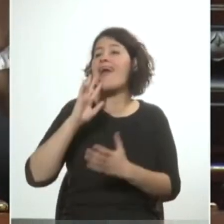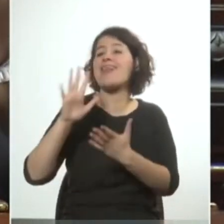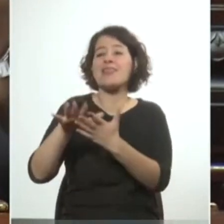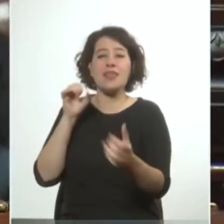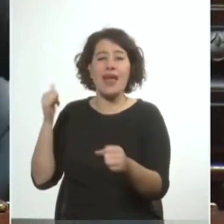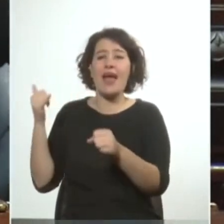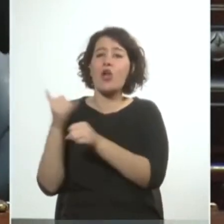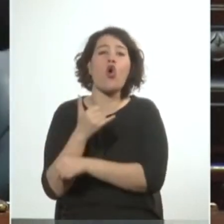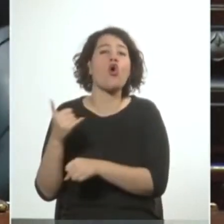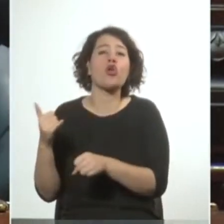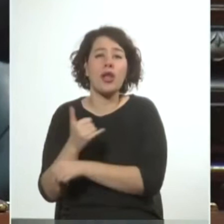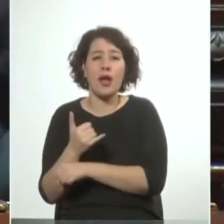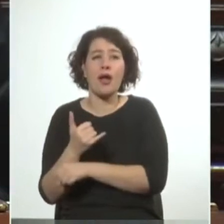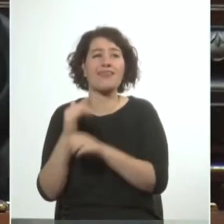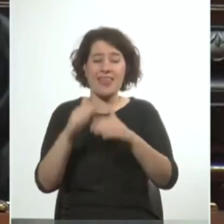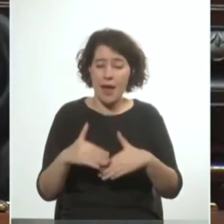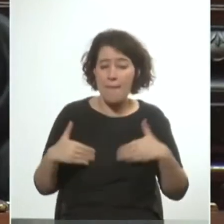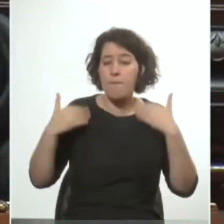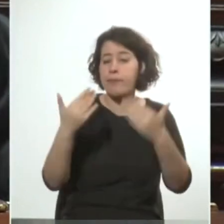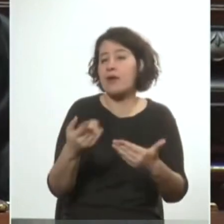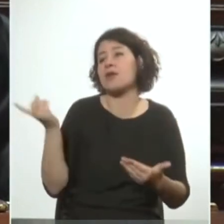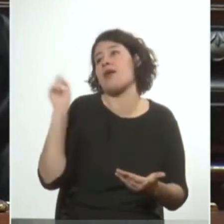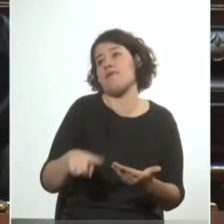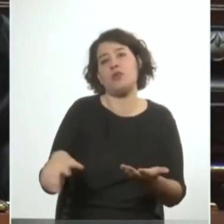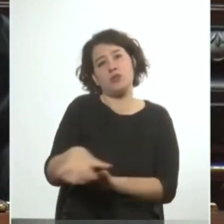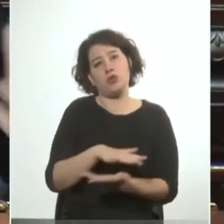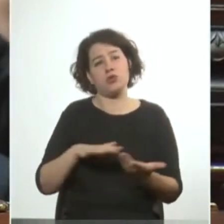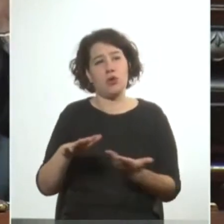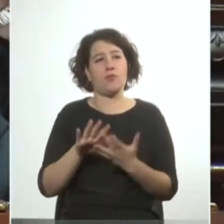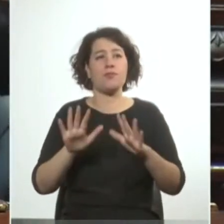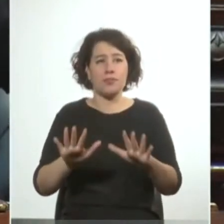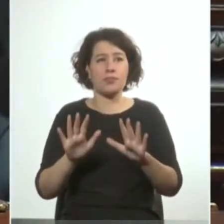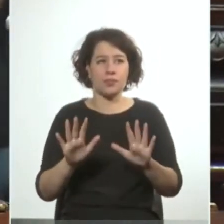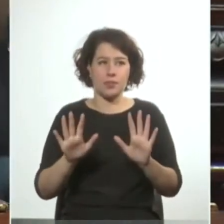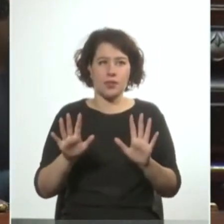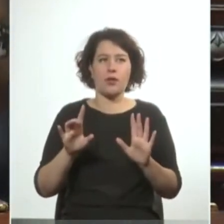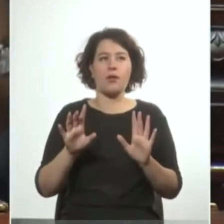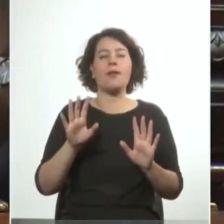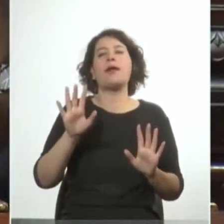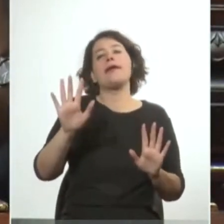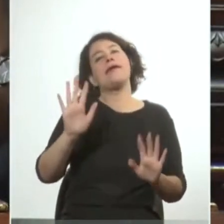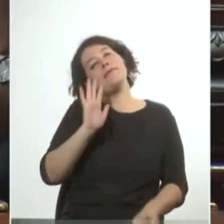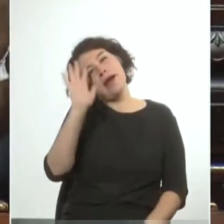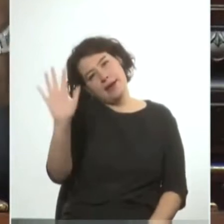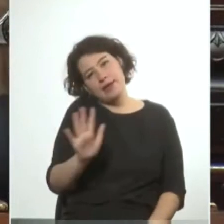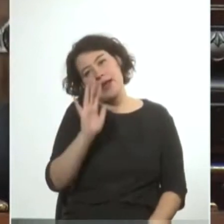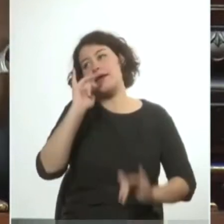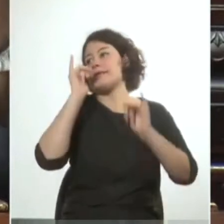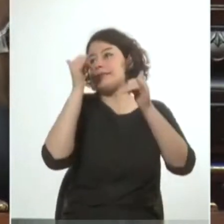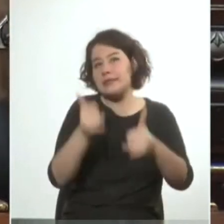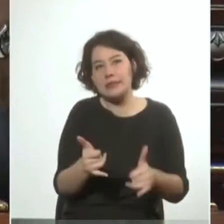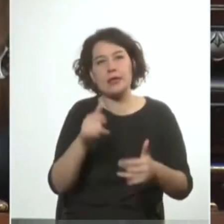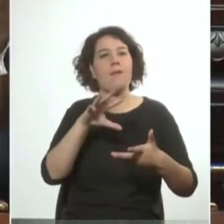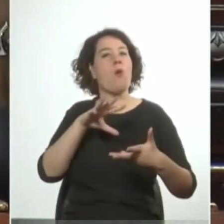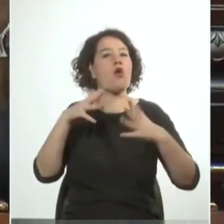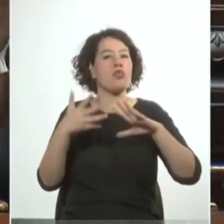equivocada de lo que a la postre terminó sucediendo vayamos por un momento a pensar que el modelo